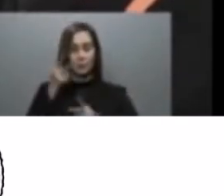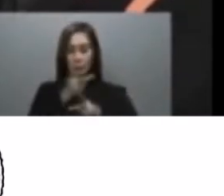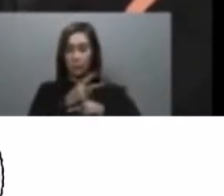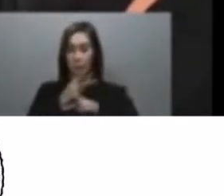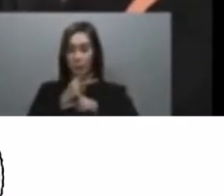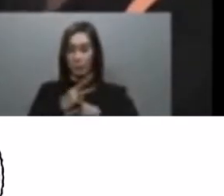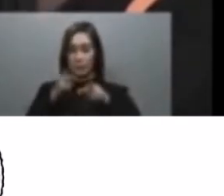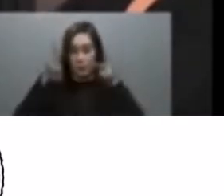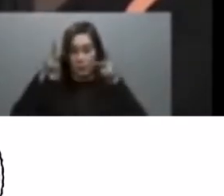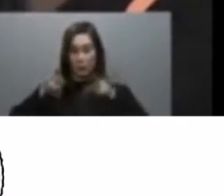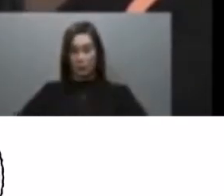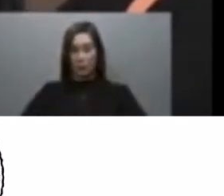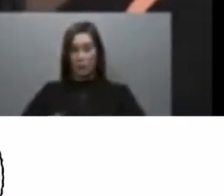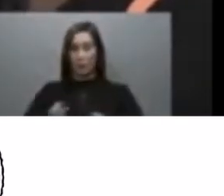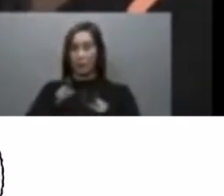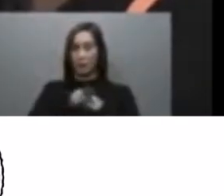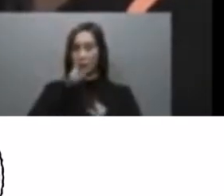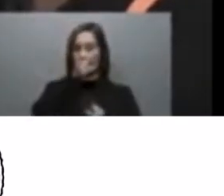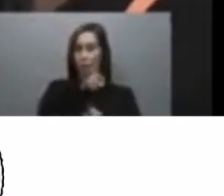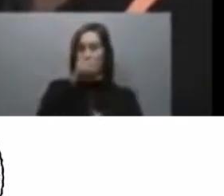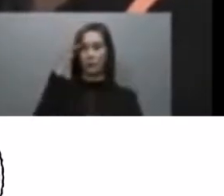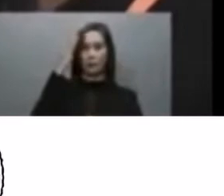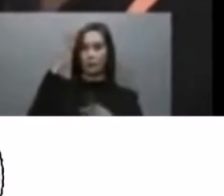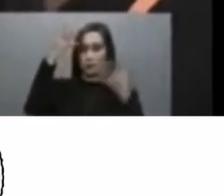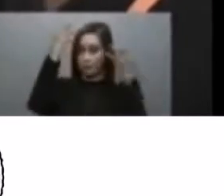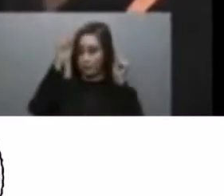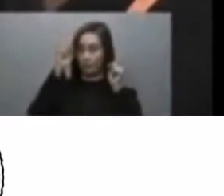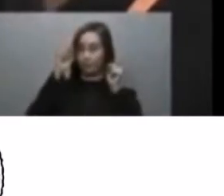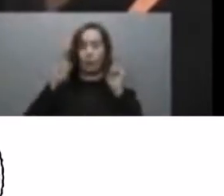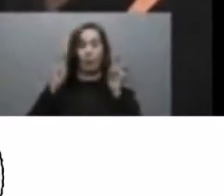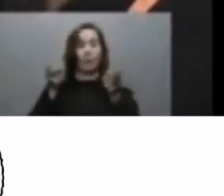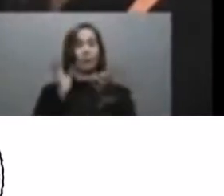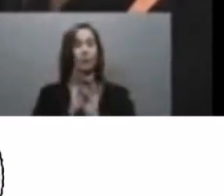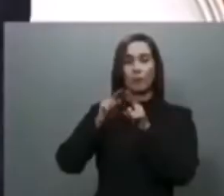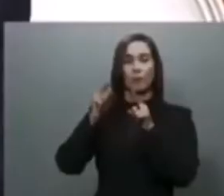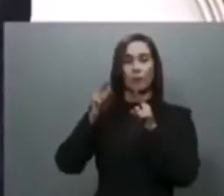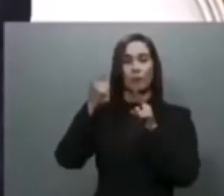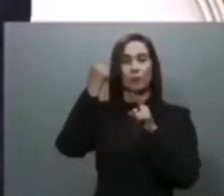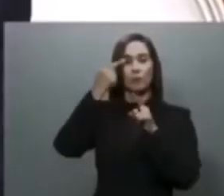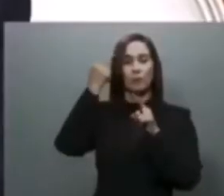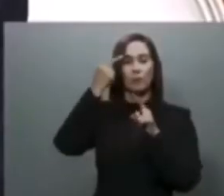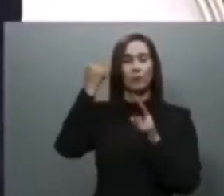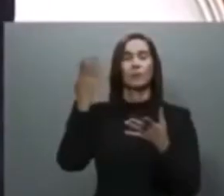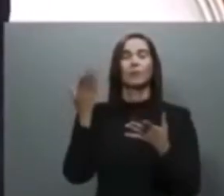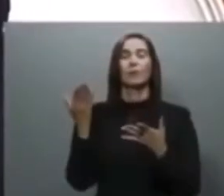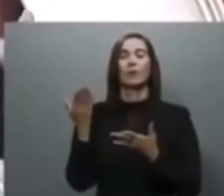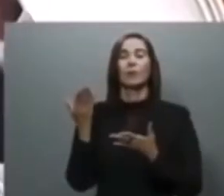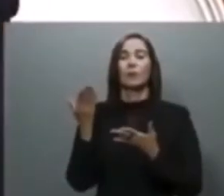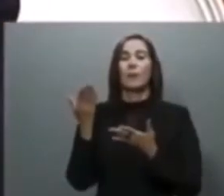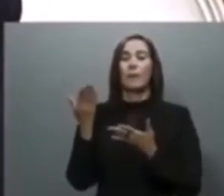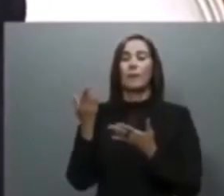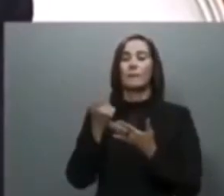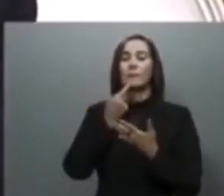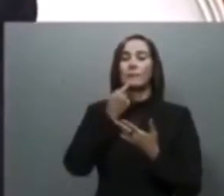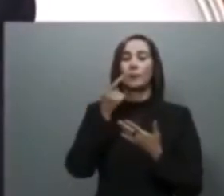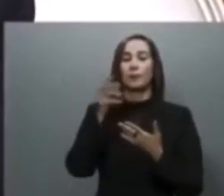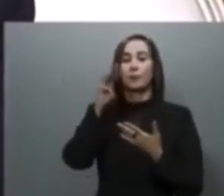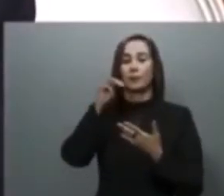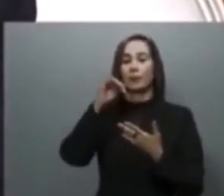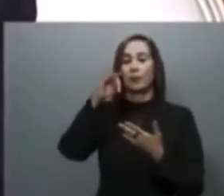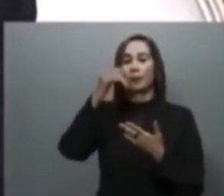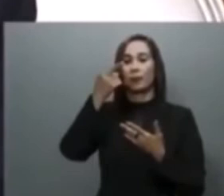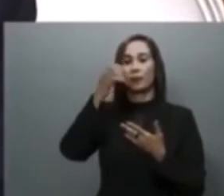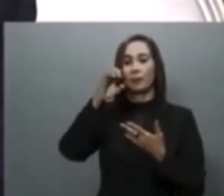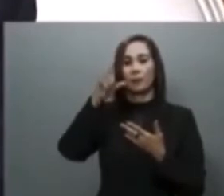ciudadana y la preocupación suya, señor presidente, con este tema tan importante. Yo creo que decía Miguel